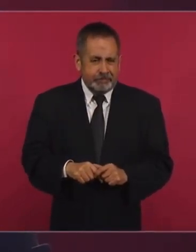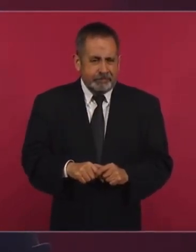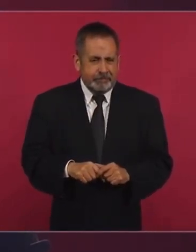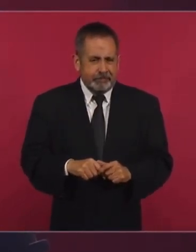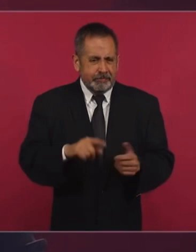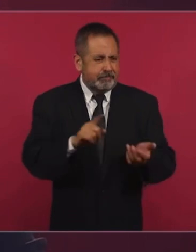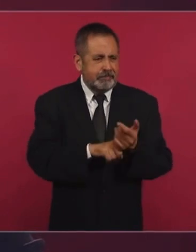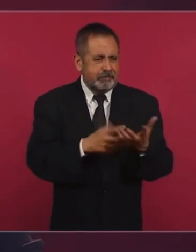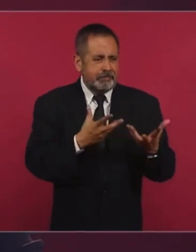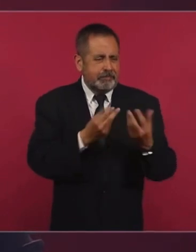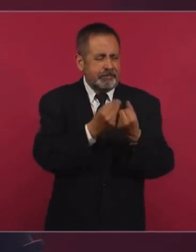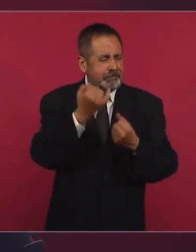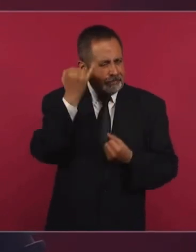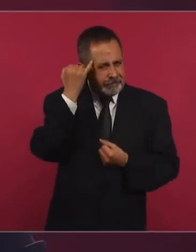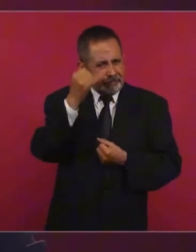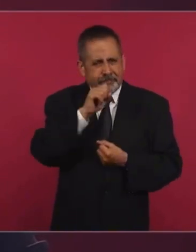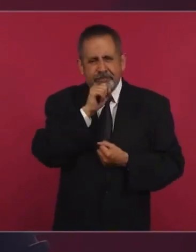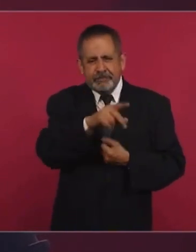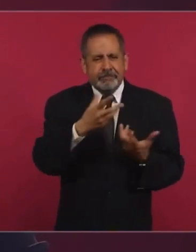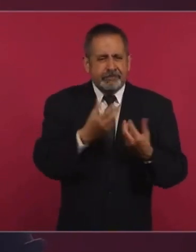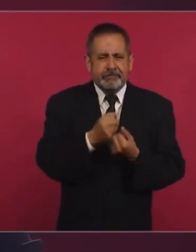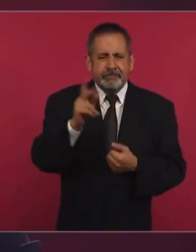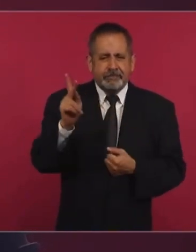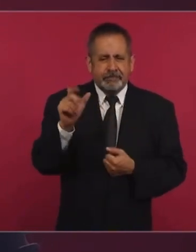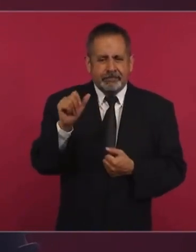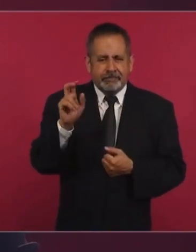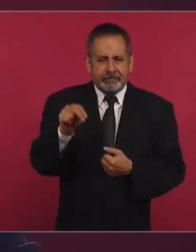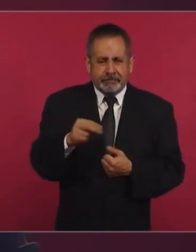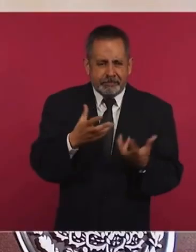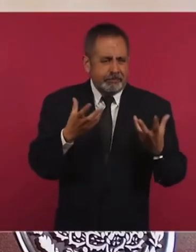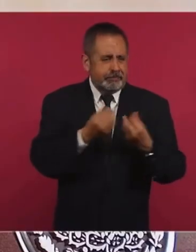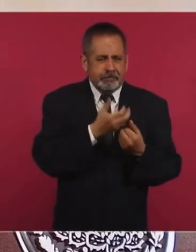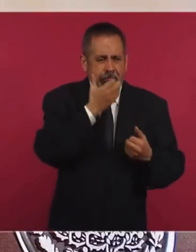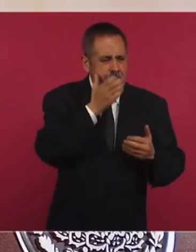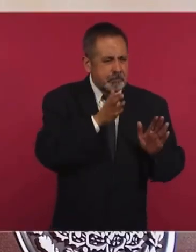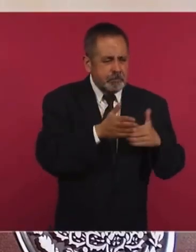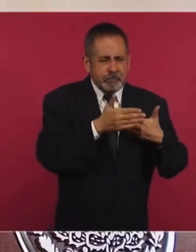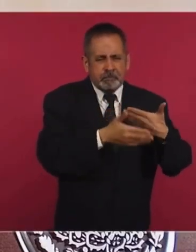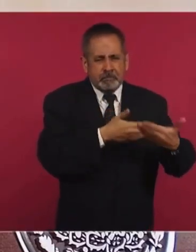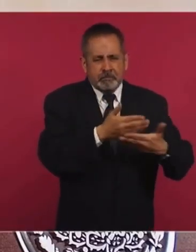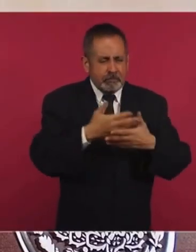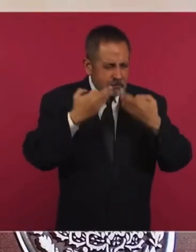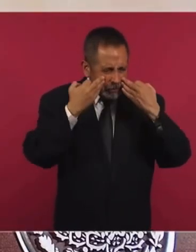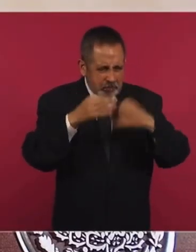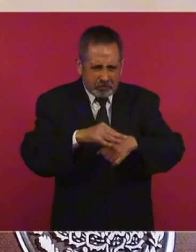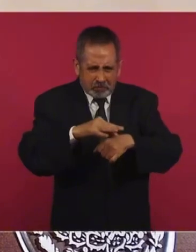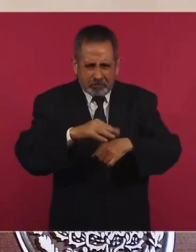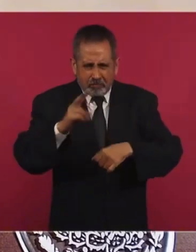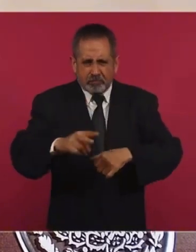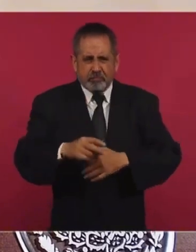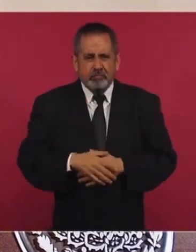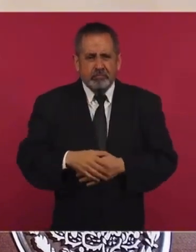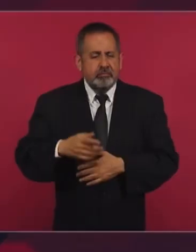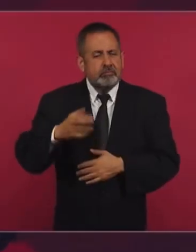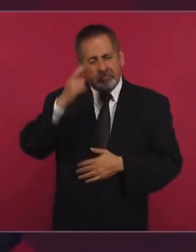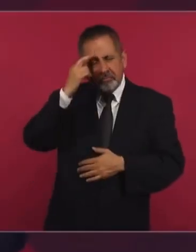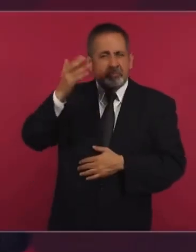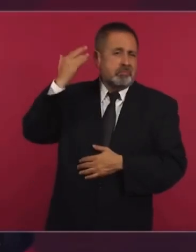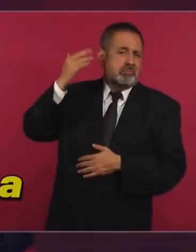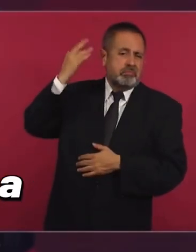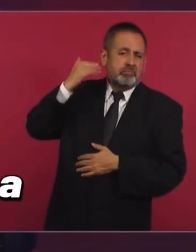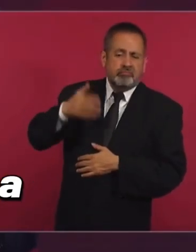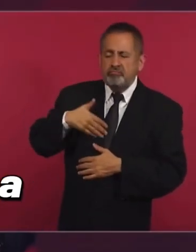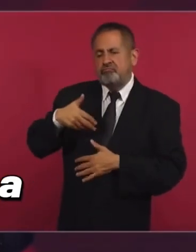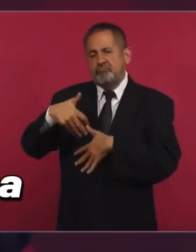filopanista, conservador. Me consta, estábamos protestando porque nos